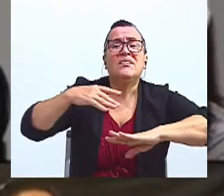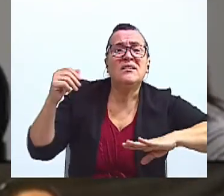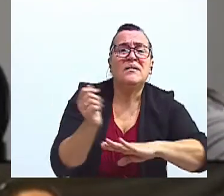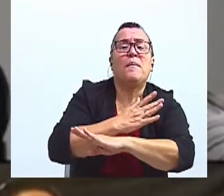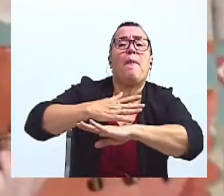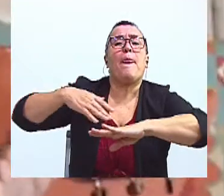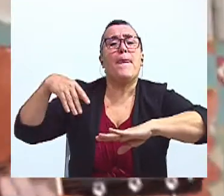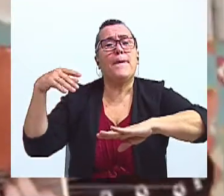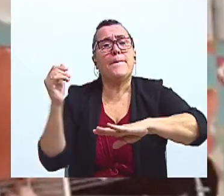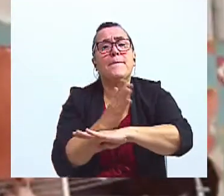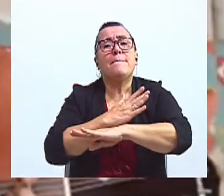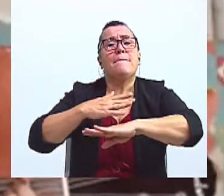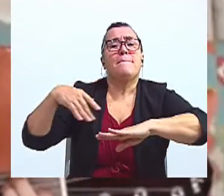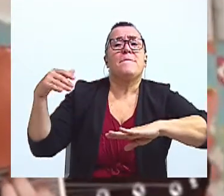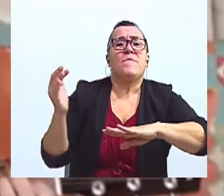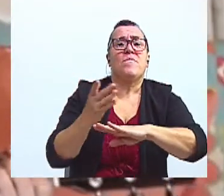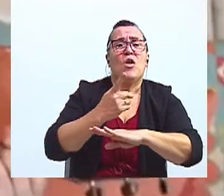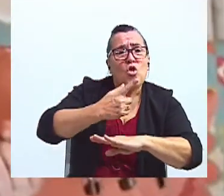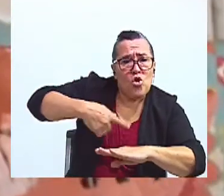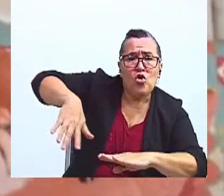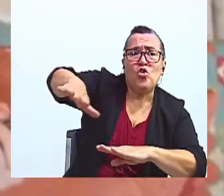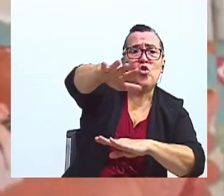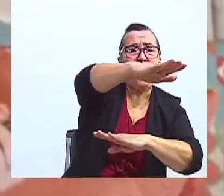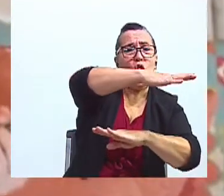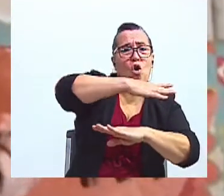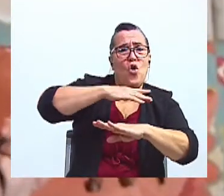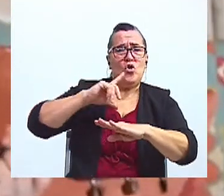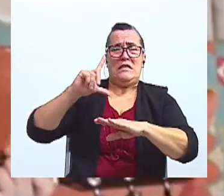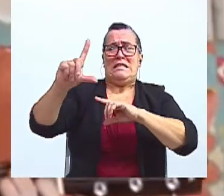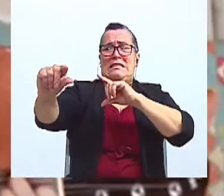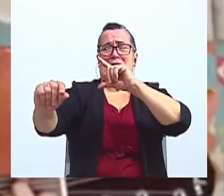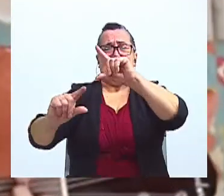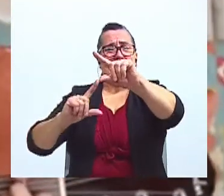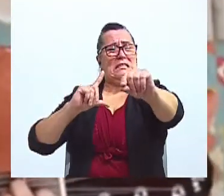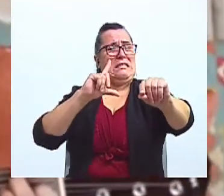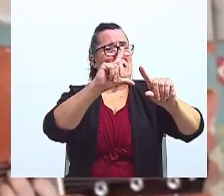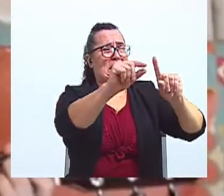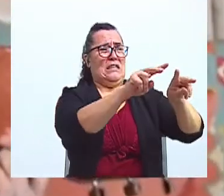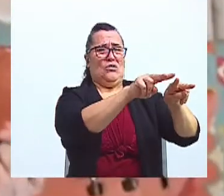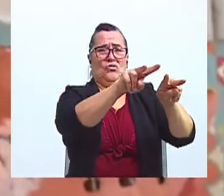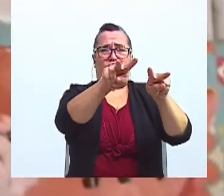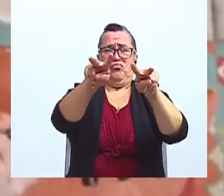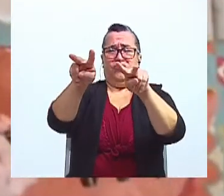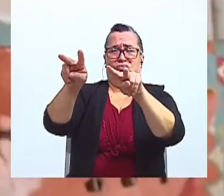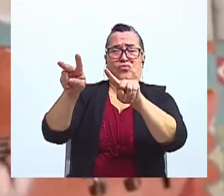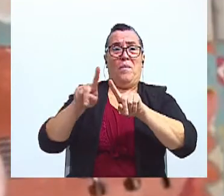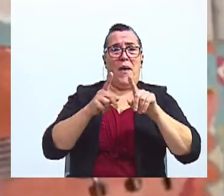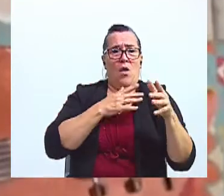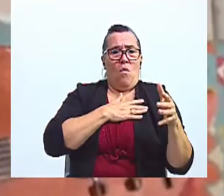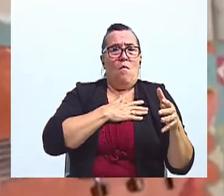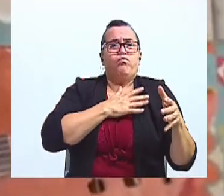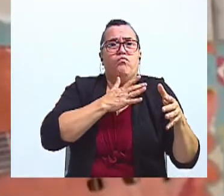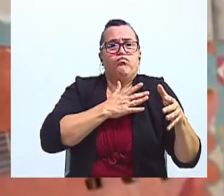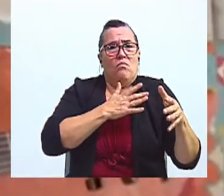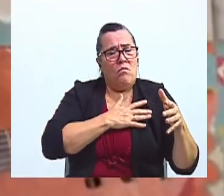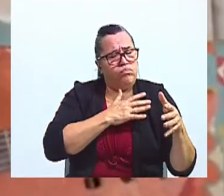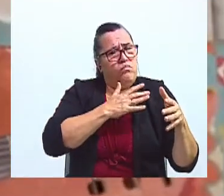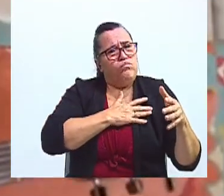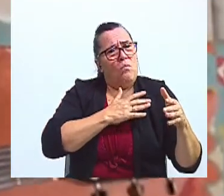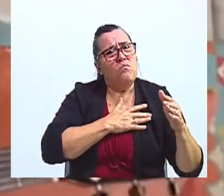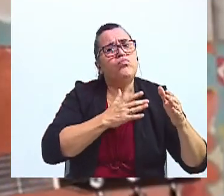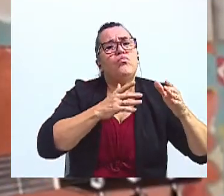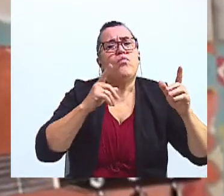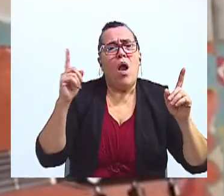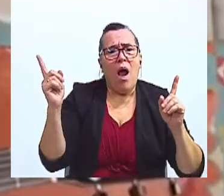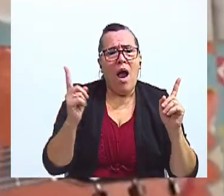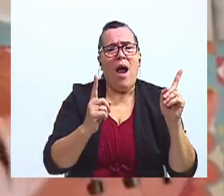Tan lejos, pero unidos por latidos Mis manos no